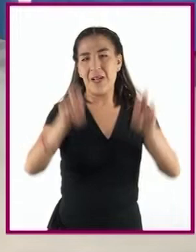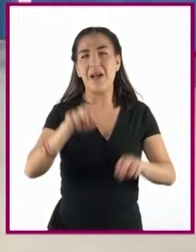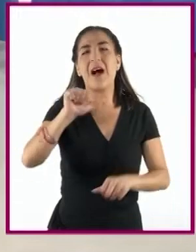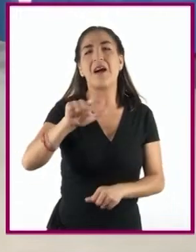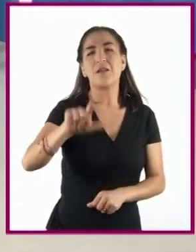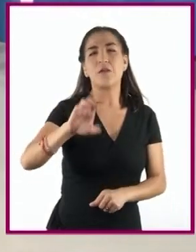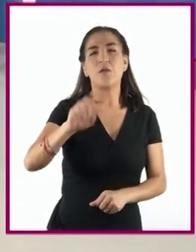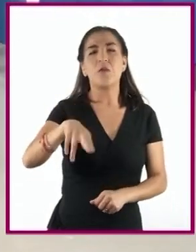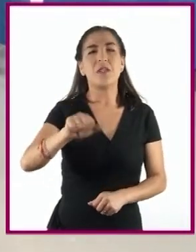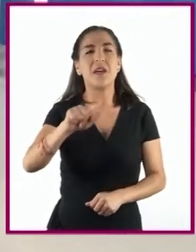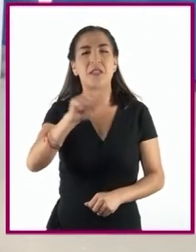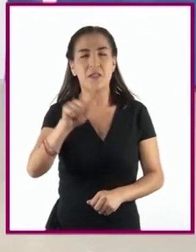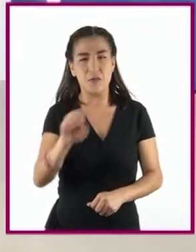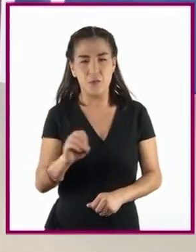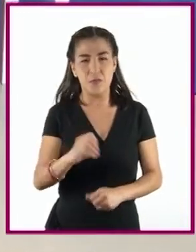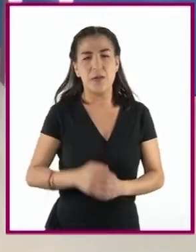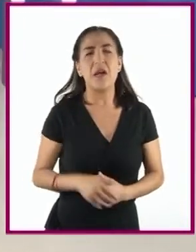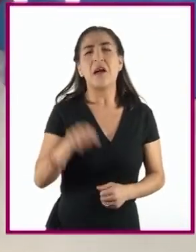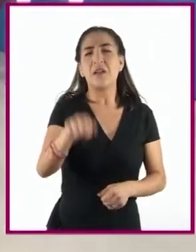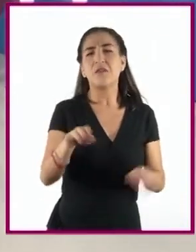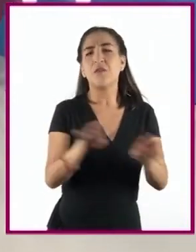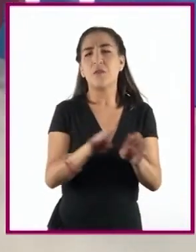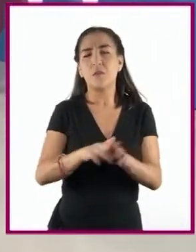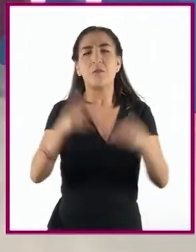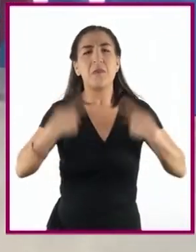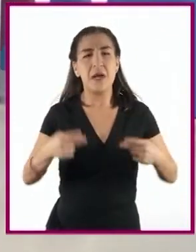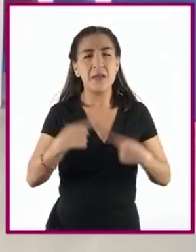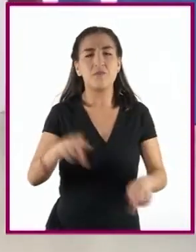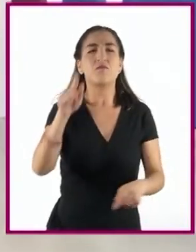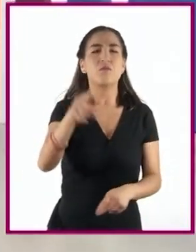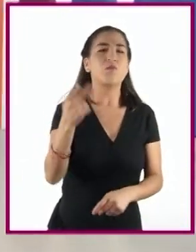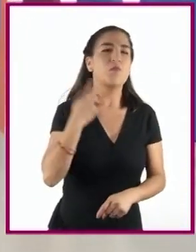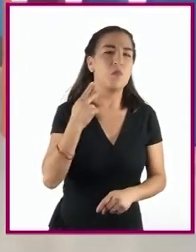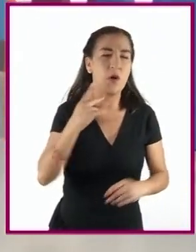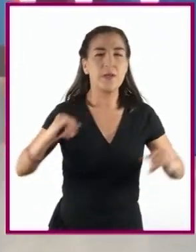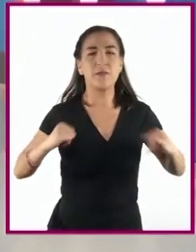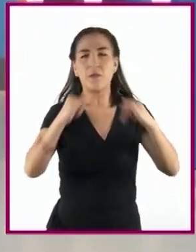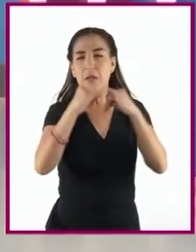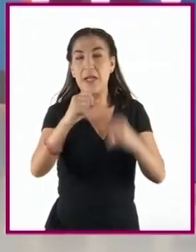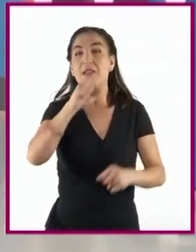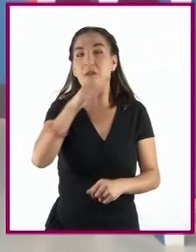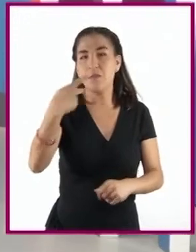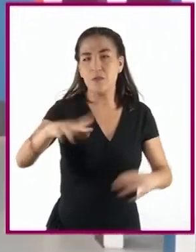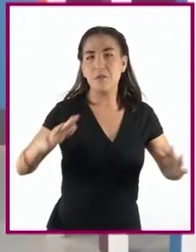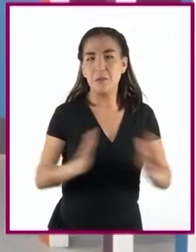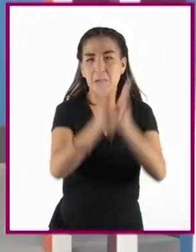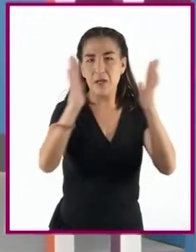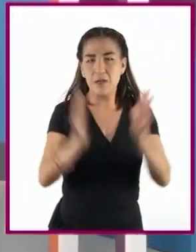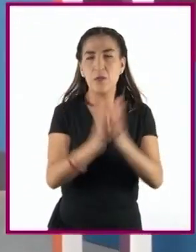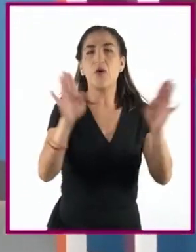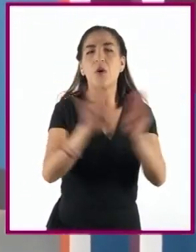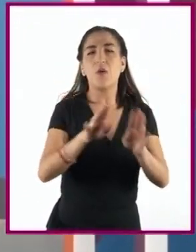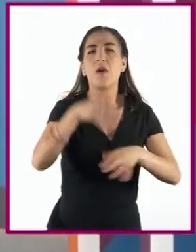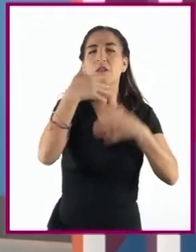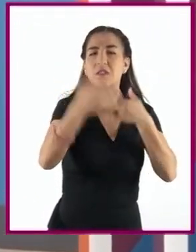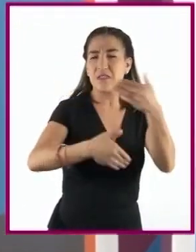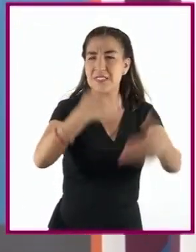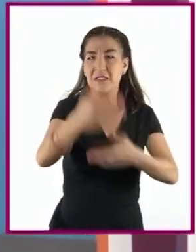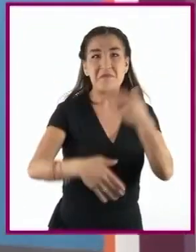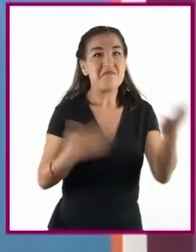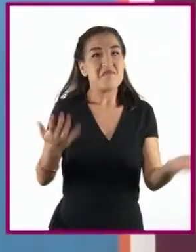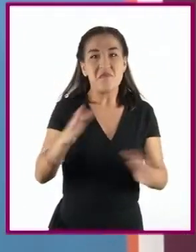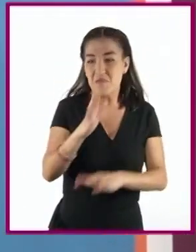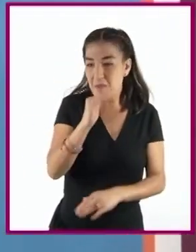Ante la cerrazón de las vías políticas institucionales y como la participación pacífica no daba resultados,